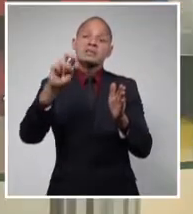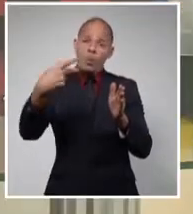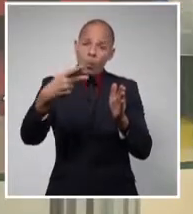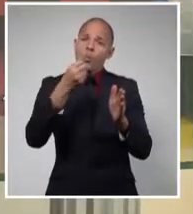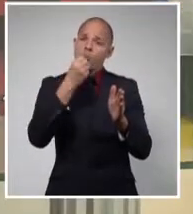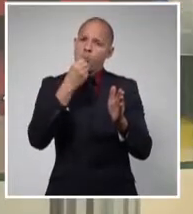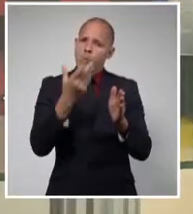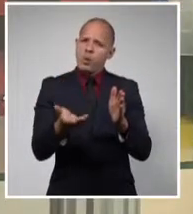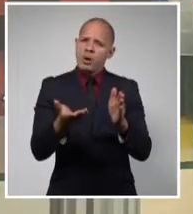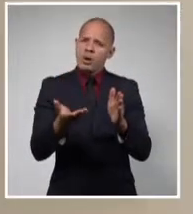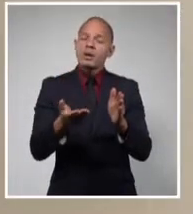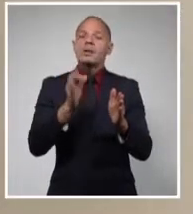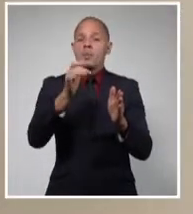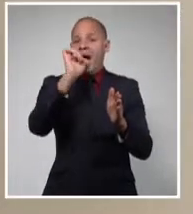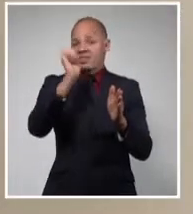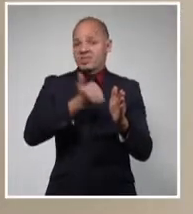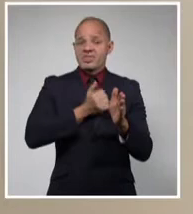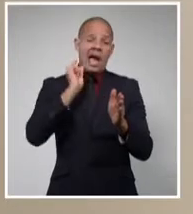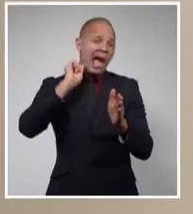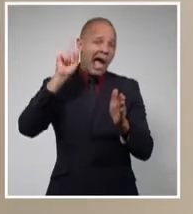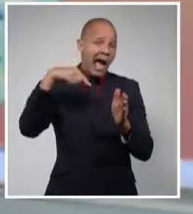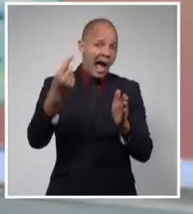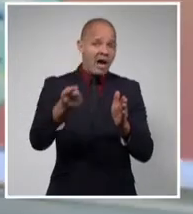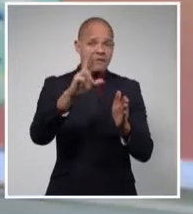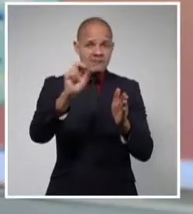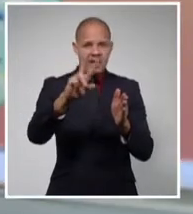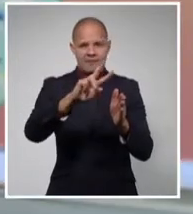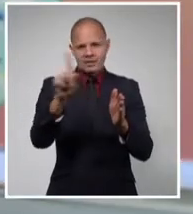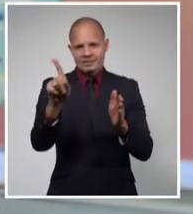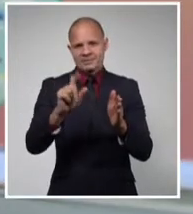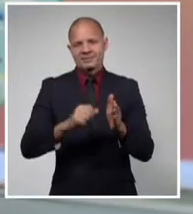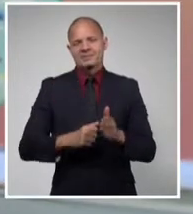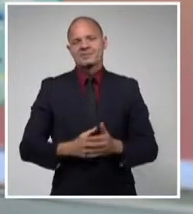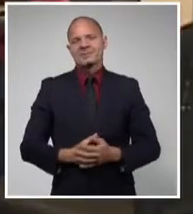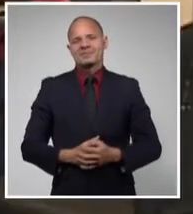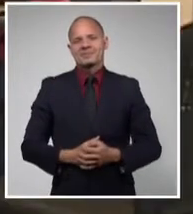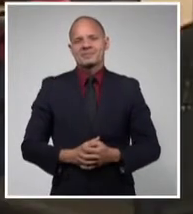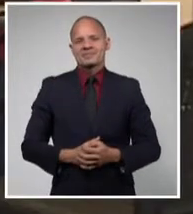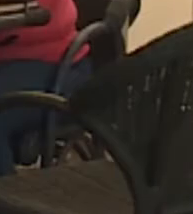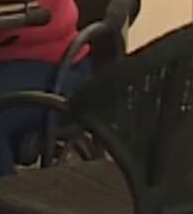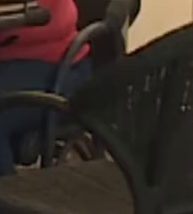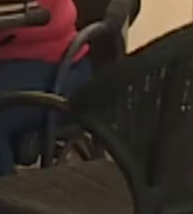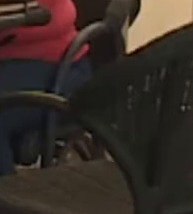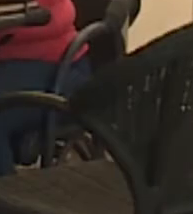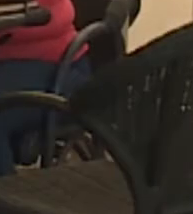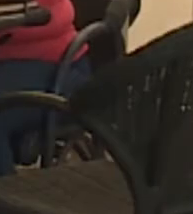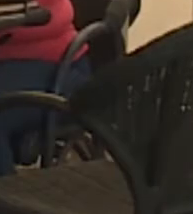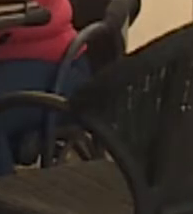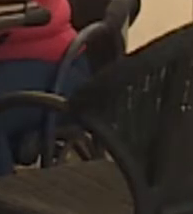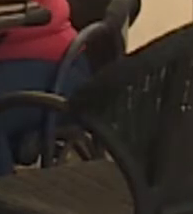que se realizará en diciembre de 2021. Yusilín Suárez Ogando, Sistema Informativo de la Televisión Cubana.